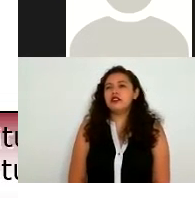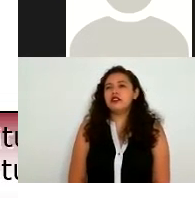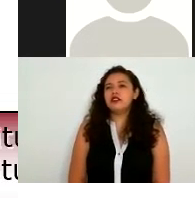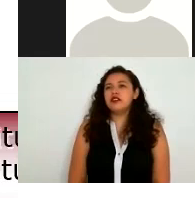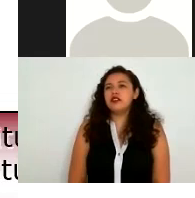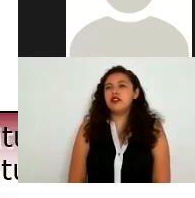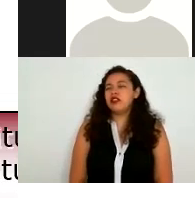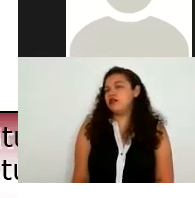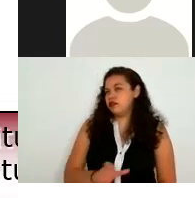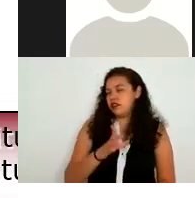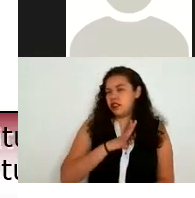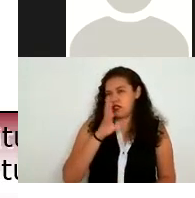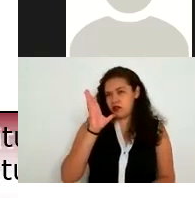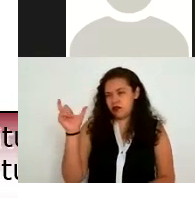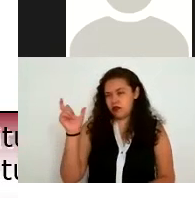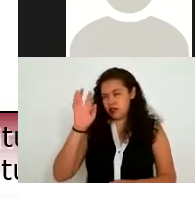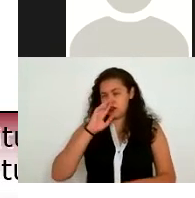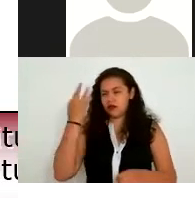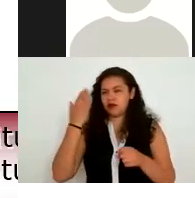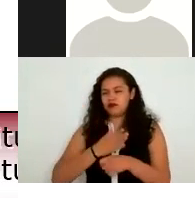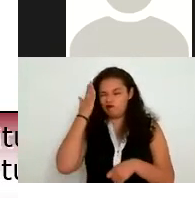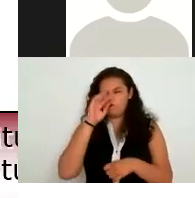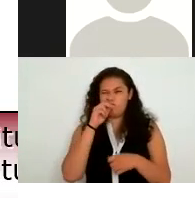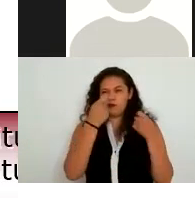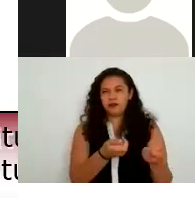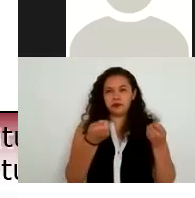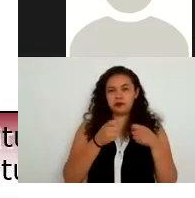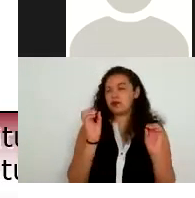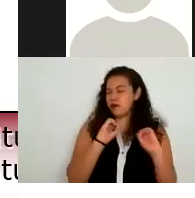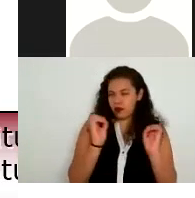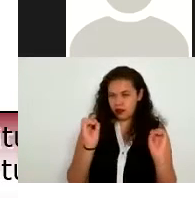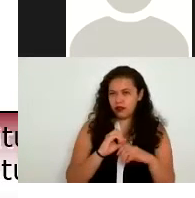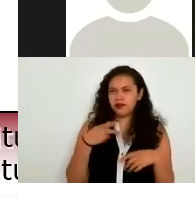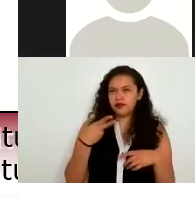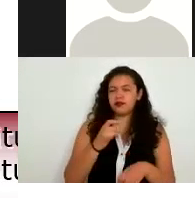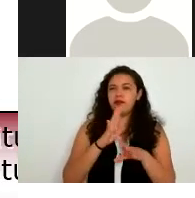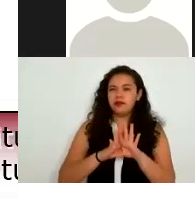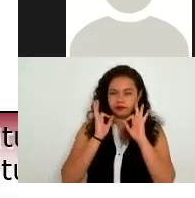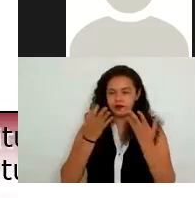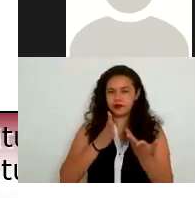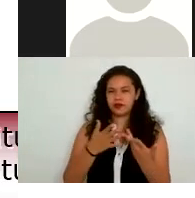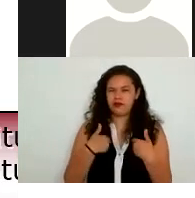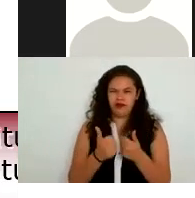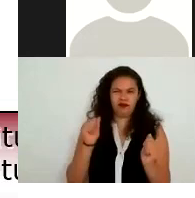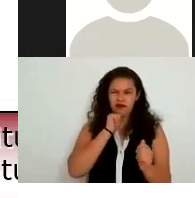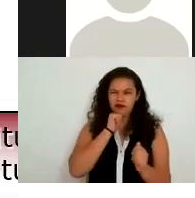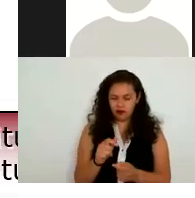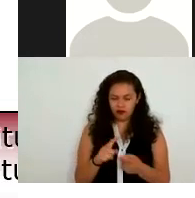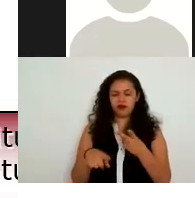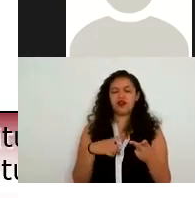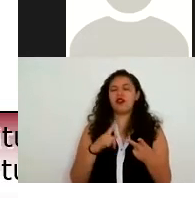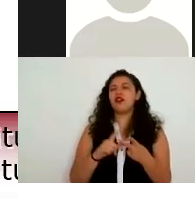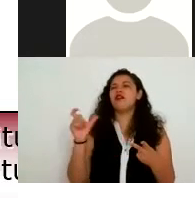no entregue al titular los datos solicitados cuando se entreguen la información en un formato incomprensible cuando se niega a efectuar